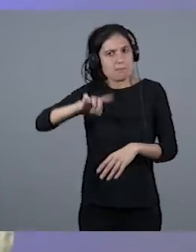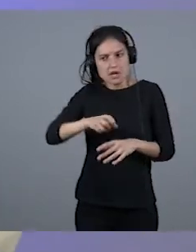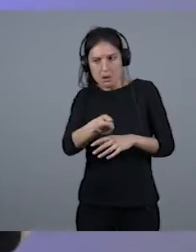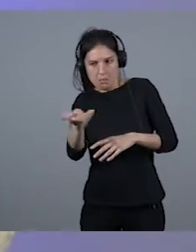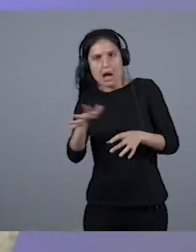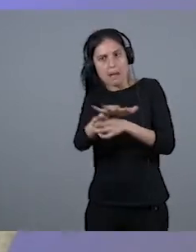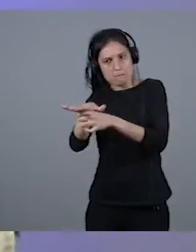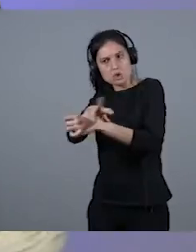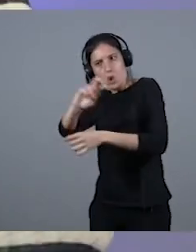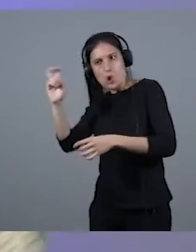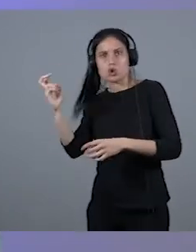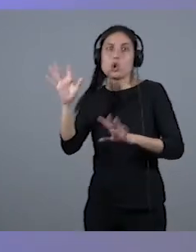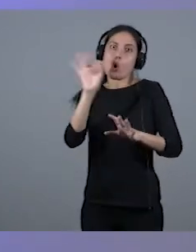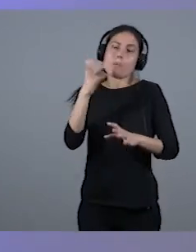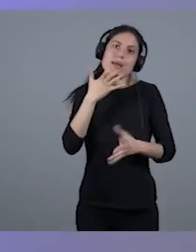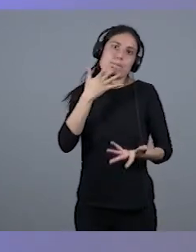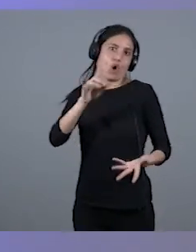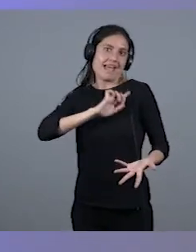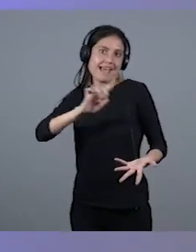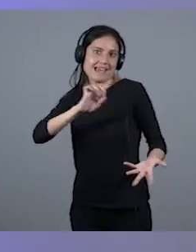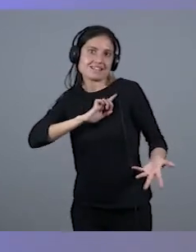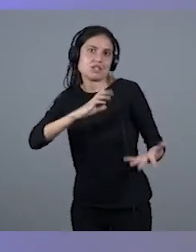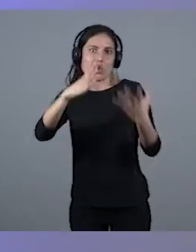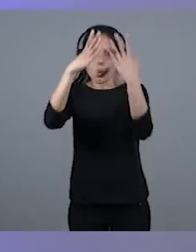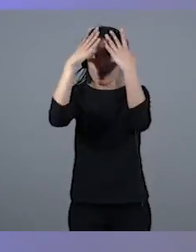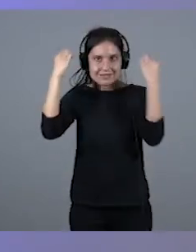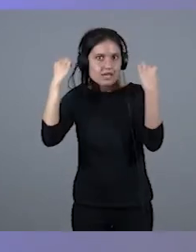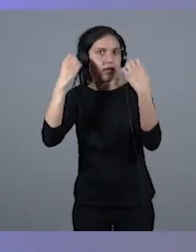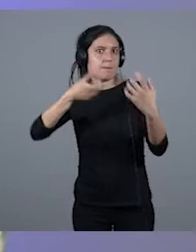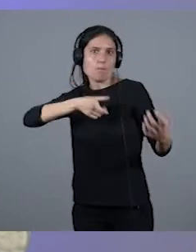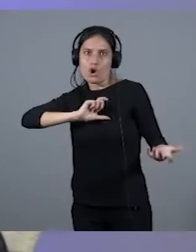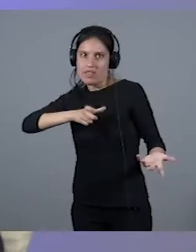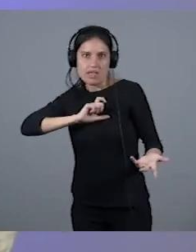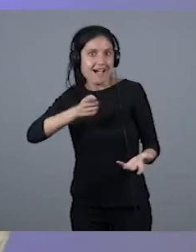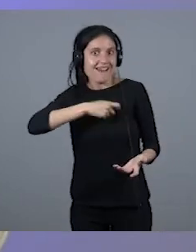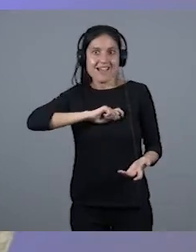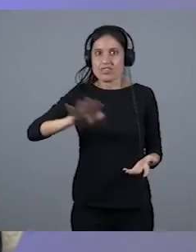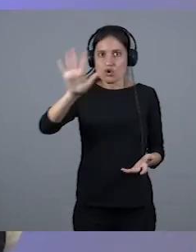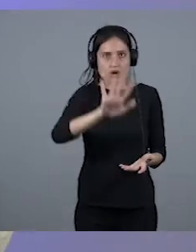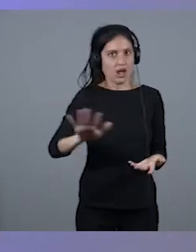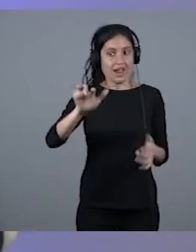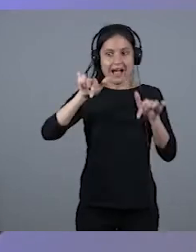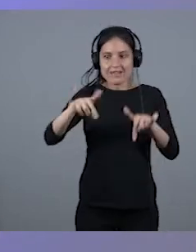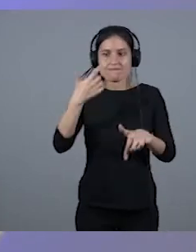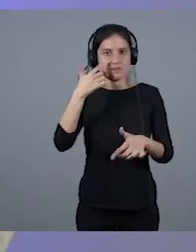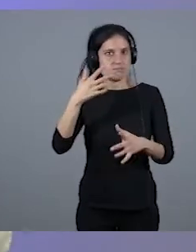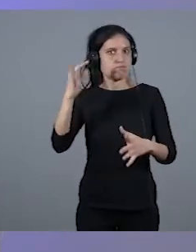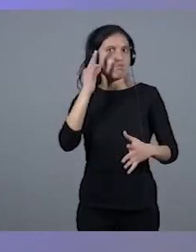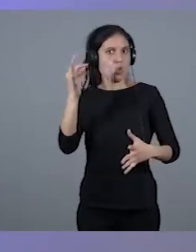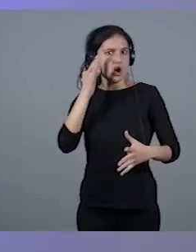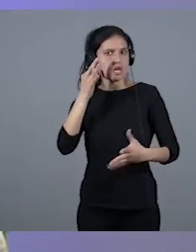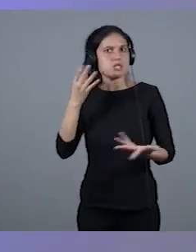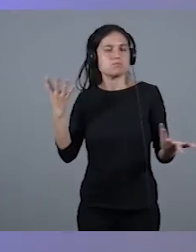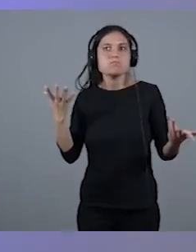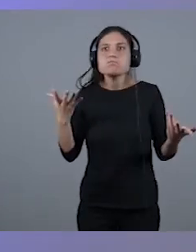bueno, no hablemos del ejército, la Guardia Civil, Policía Nacional y demás. es el hecho de que ves cómo las mujeres se van quitando, como yo